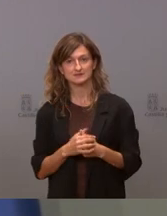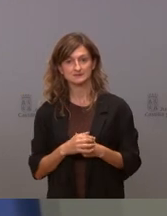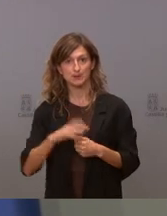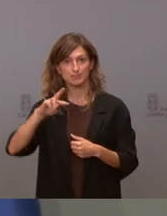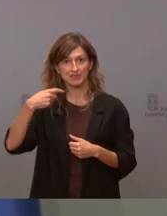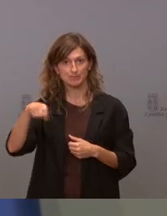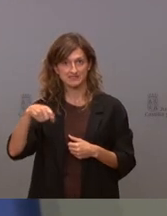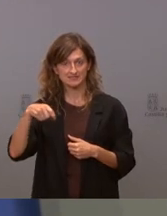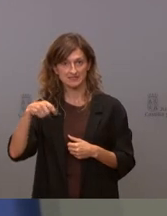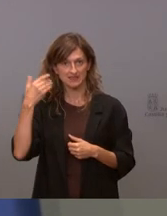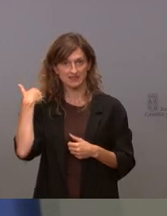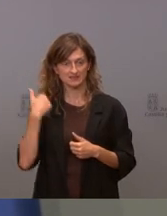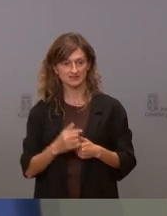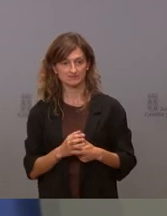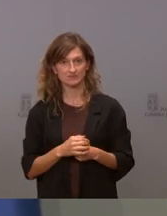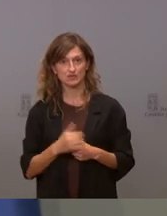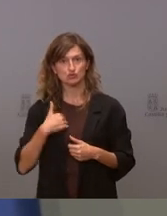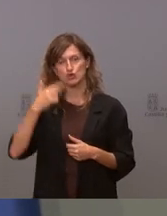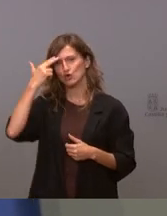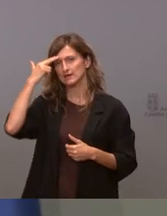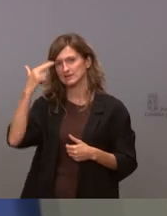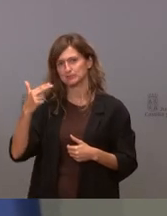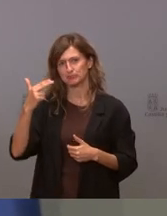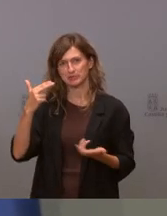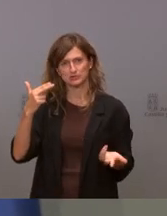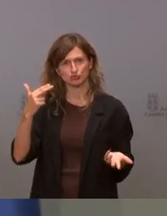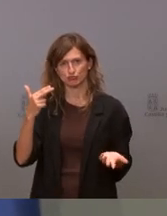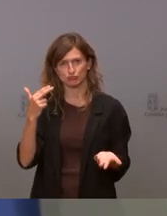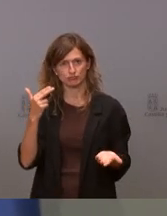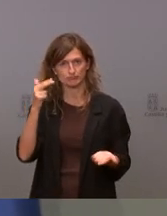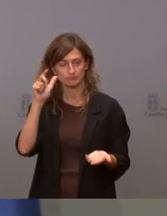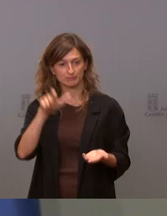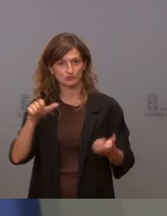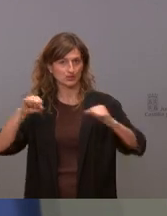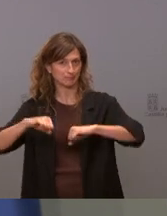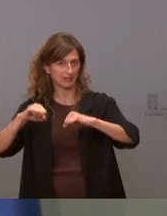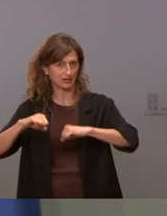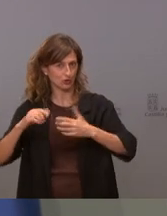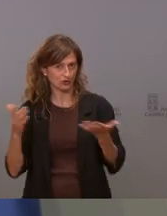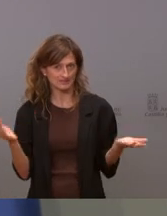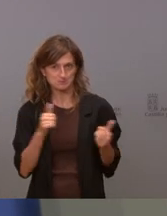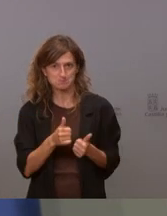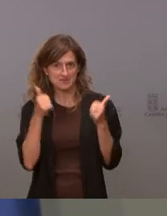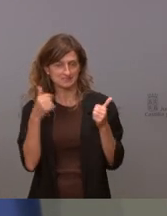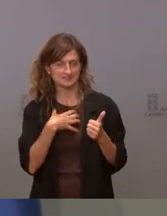vicepresidente, mire, yo respeto mucho a los mayores. No le voy a decir más.